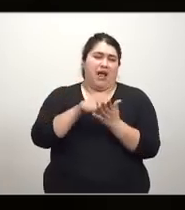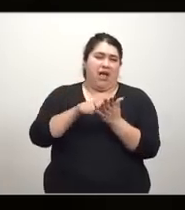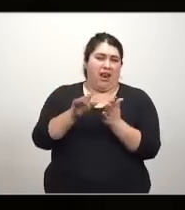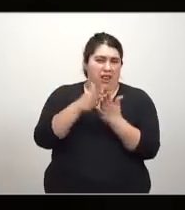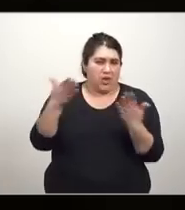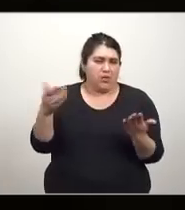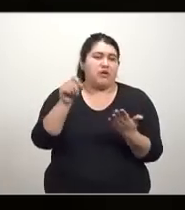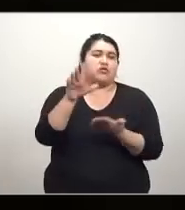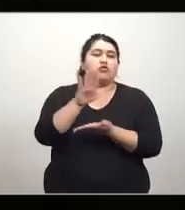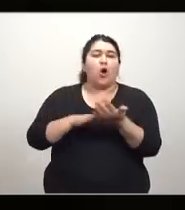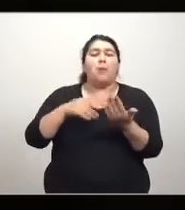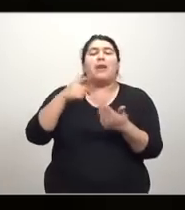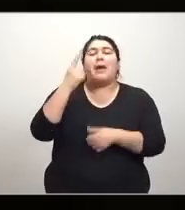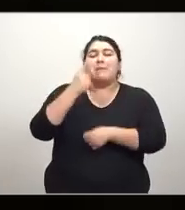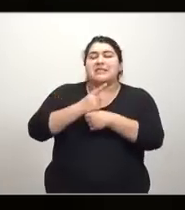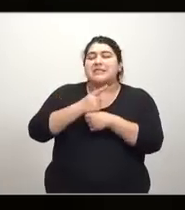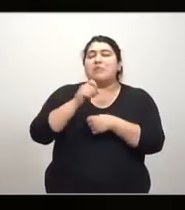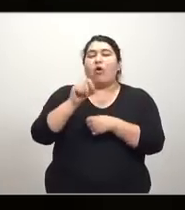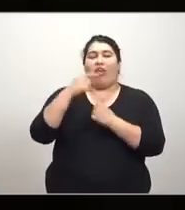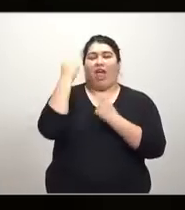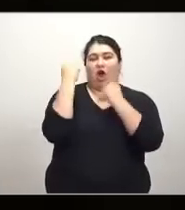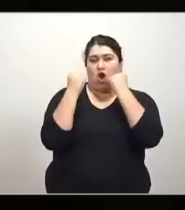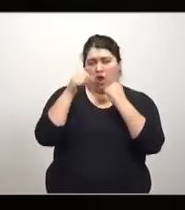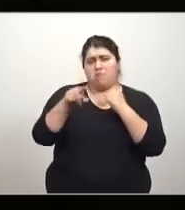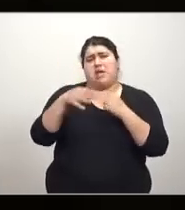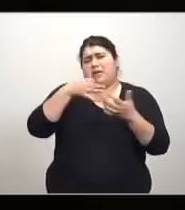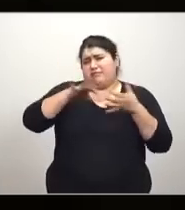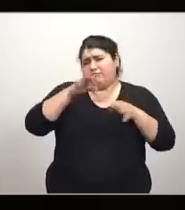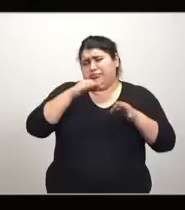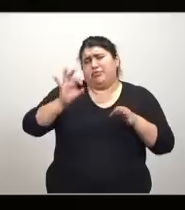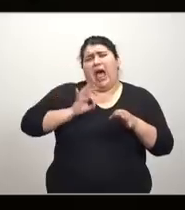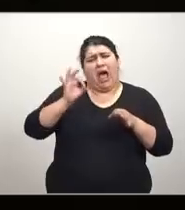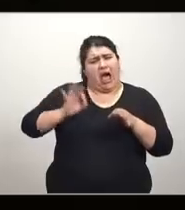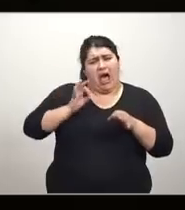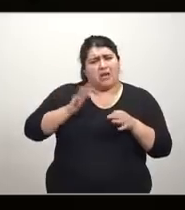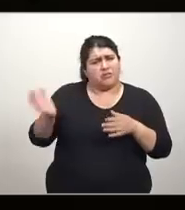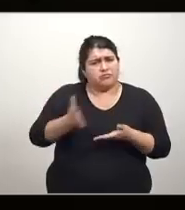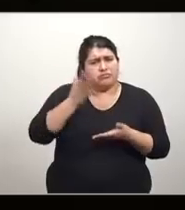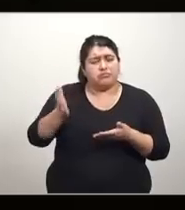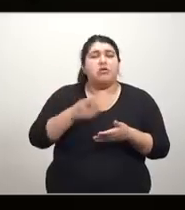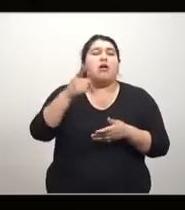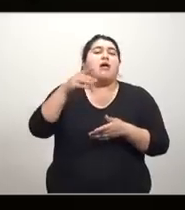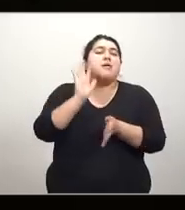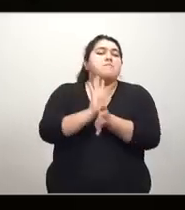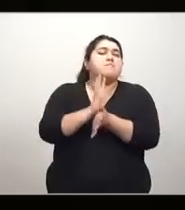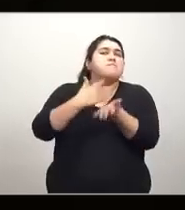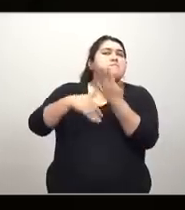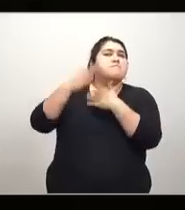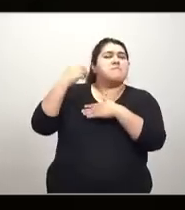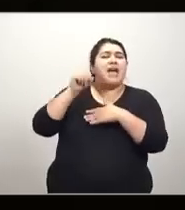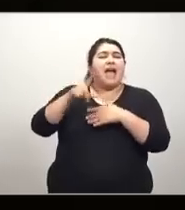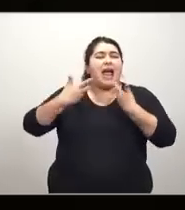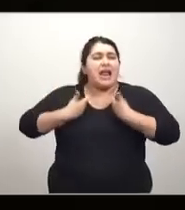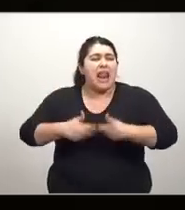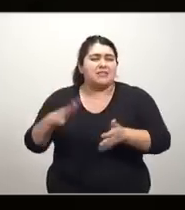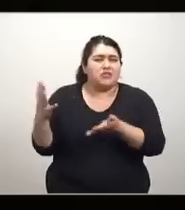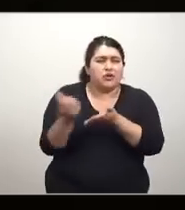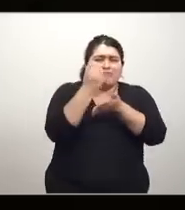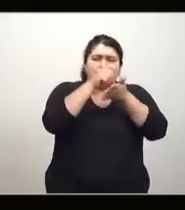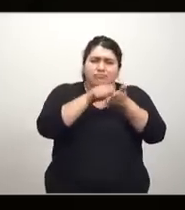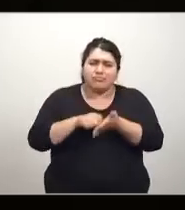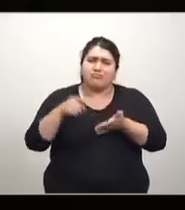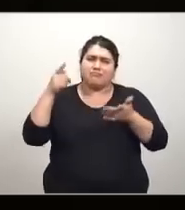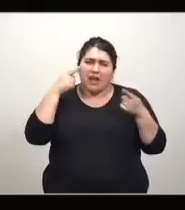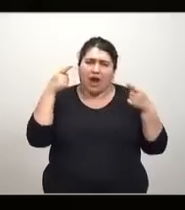Principios de Economía, el más vendido durante muchos años. Recopila los paradigmas clásicos, los confronta con nuevas técnicas y